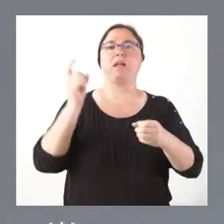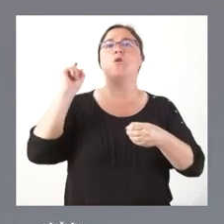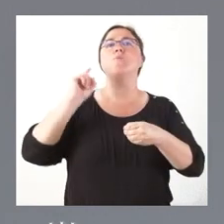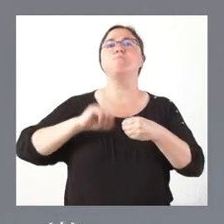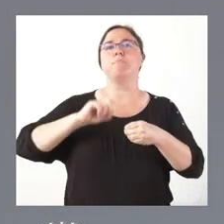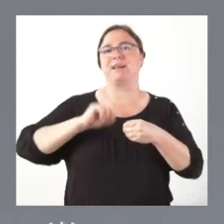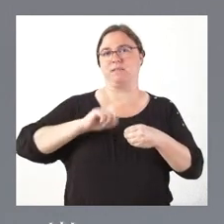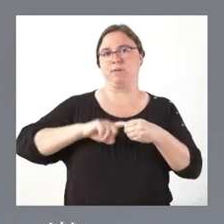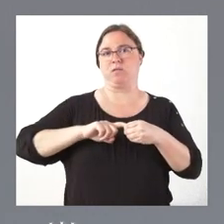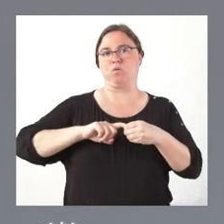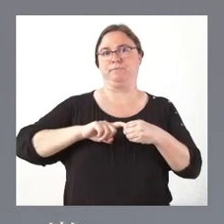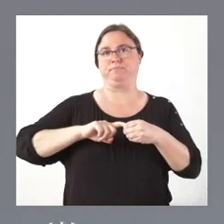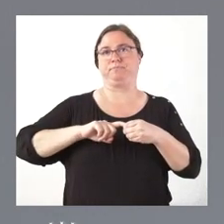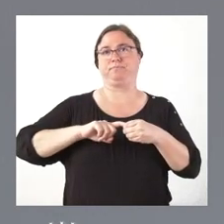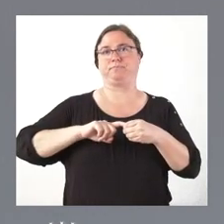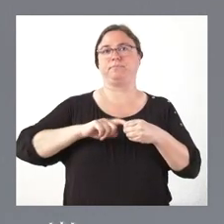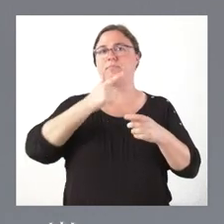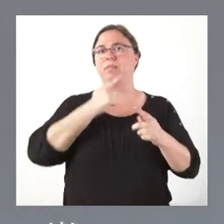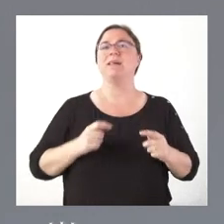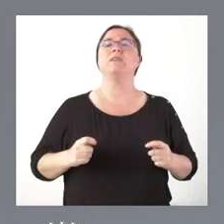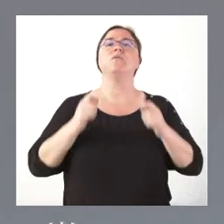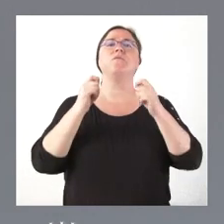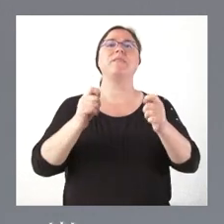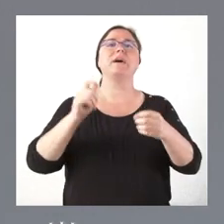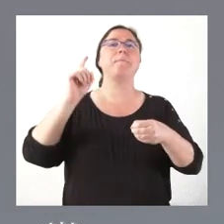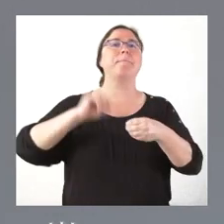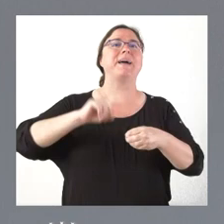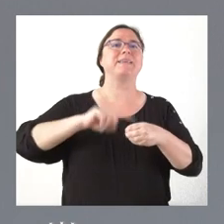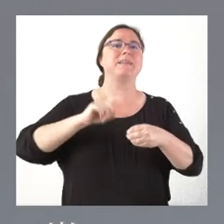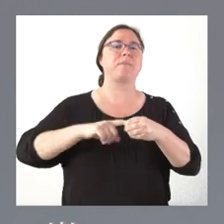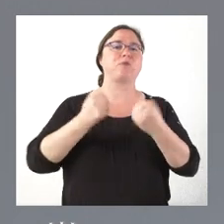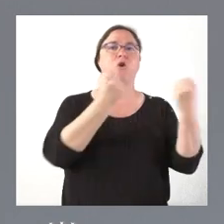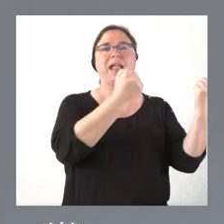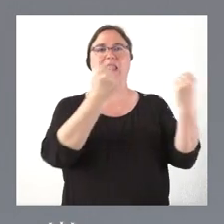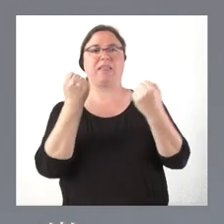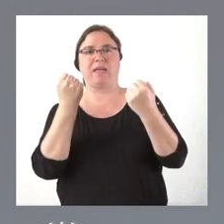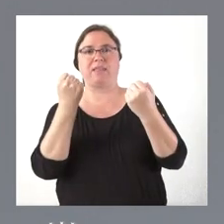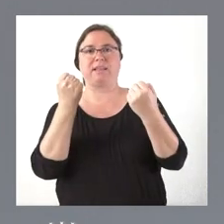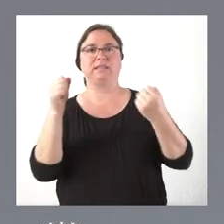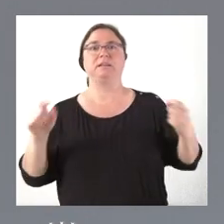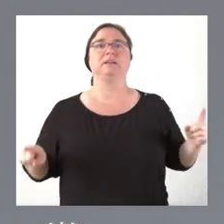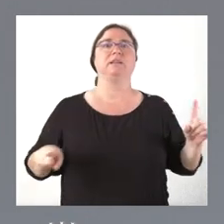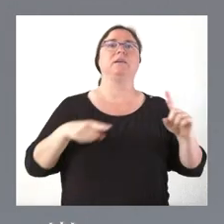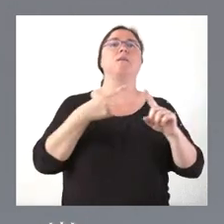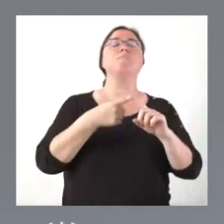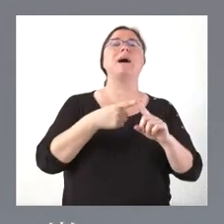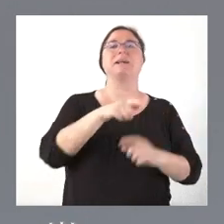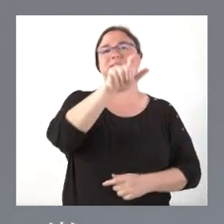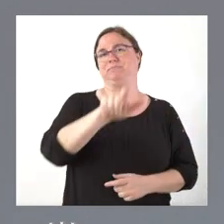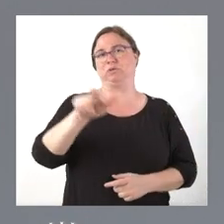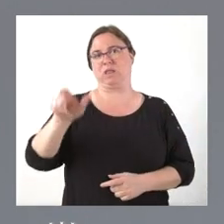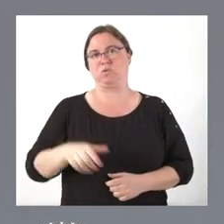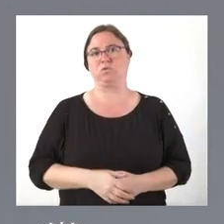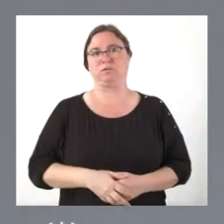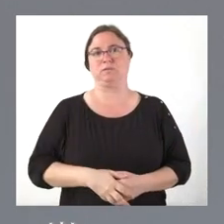las entidades y de los ciudadanos. Es decir,